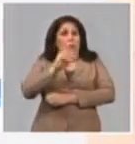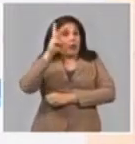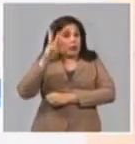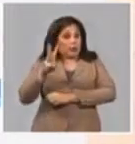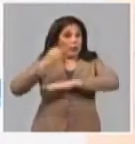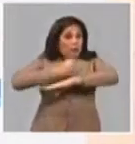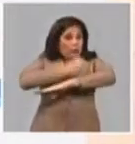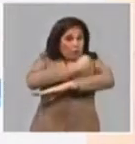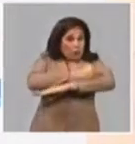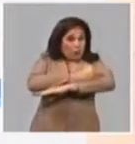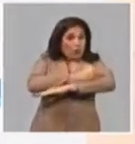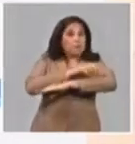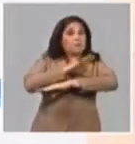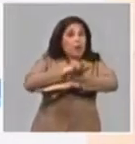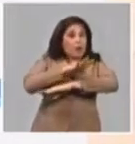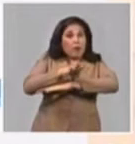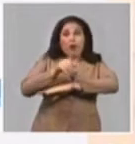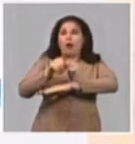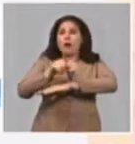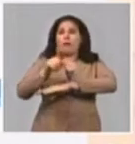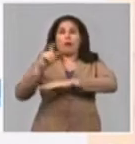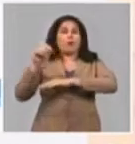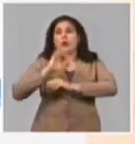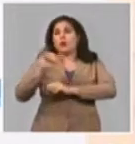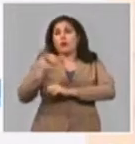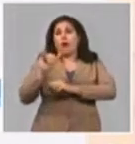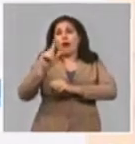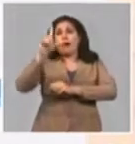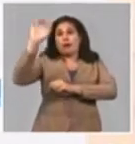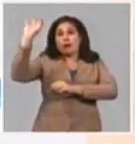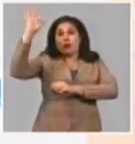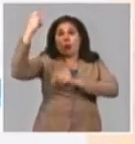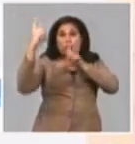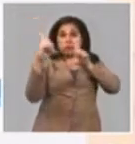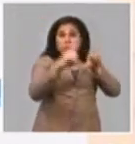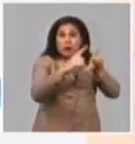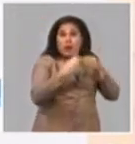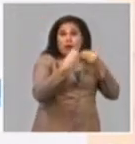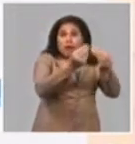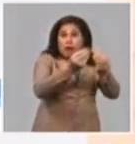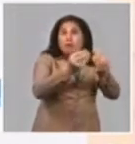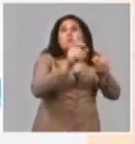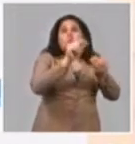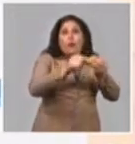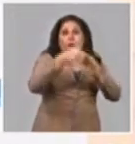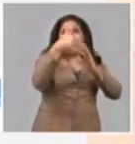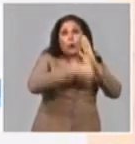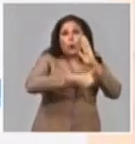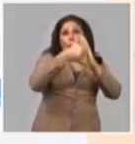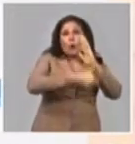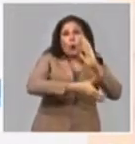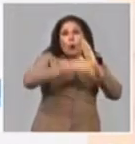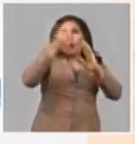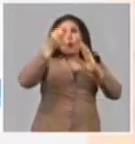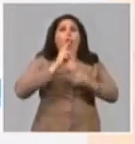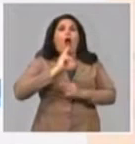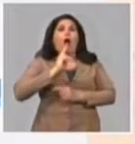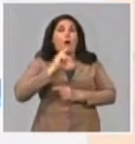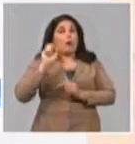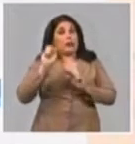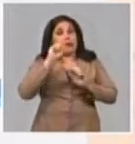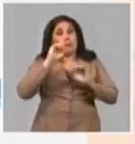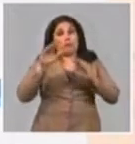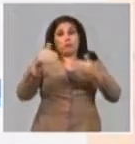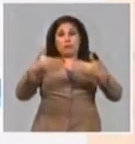equipos de bombeo, con paneles fotovoltaicos, más de mil personas resuelven el problema cuando concluyamos los trabajos que se van a